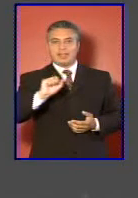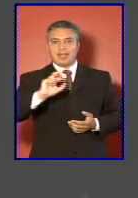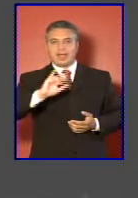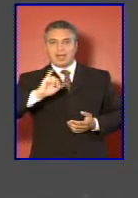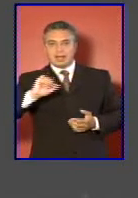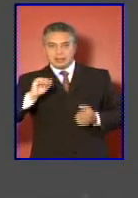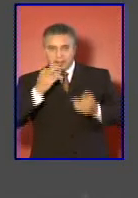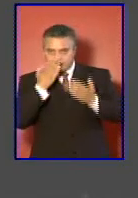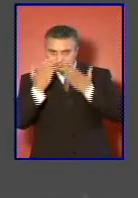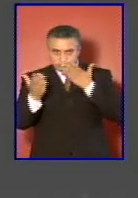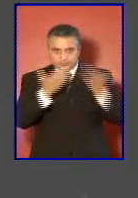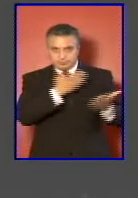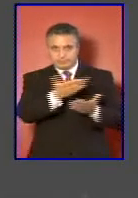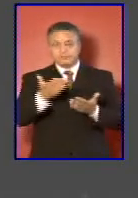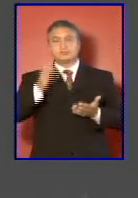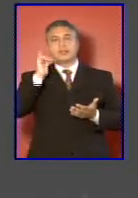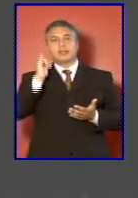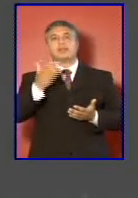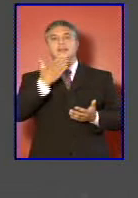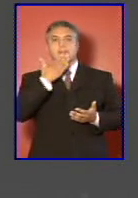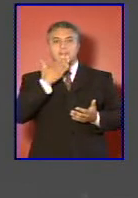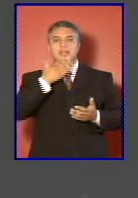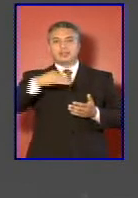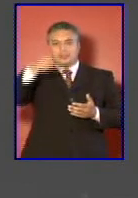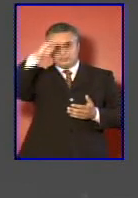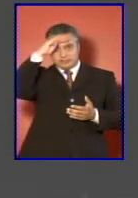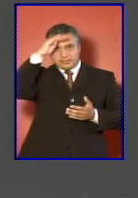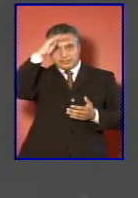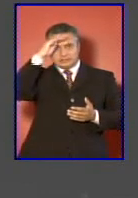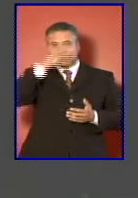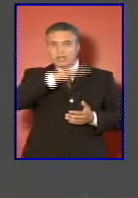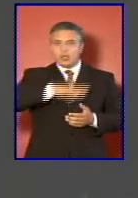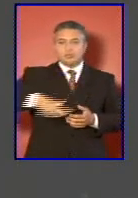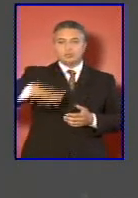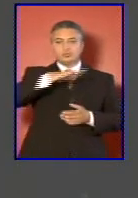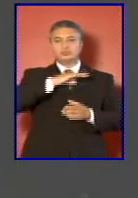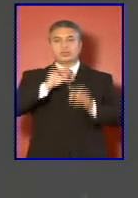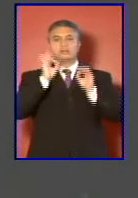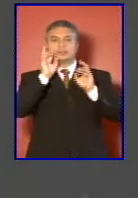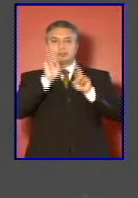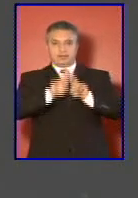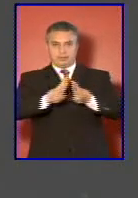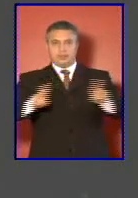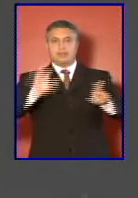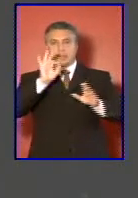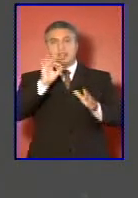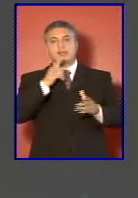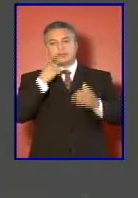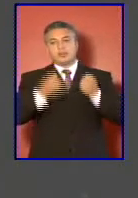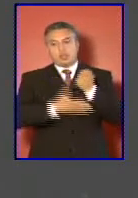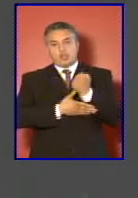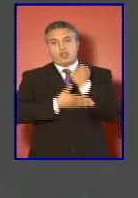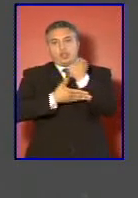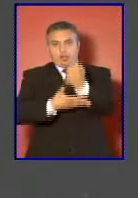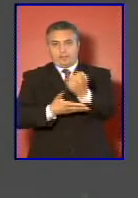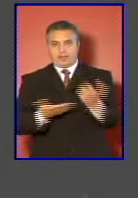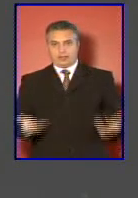sea un instrumento de confianza mutua, de estabilidad y de cooperación.